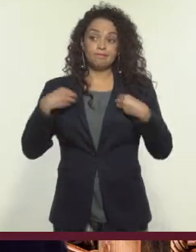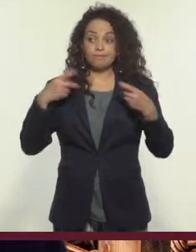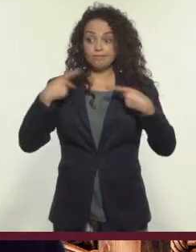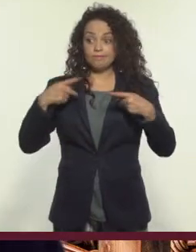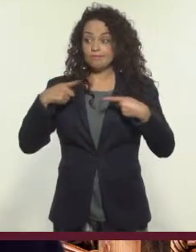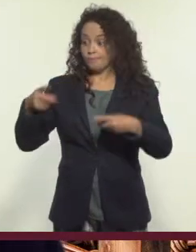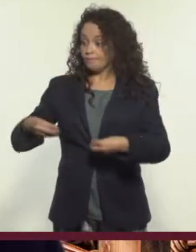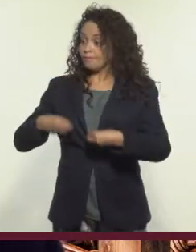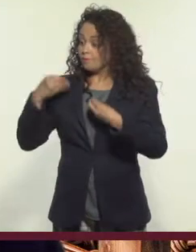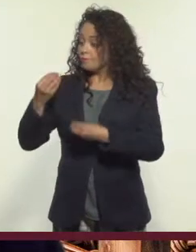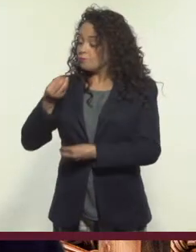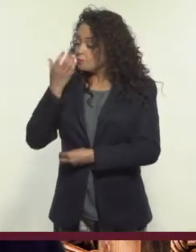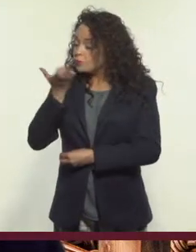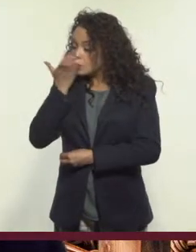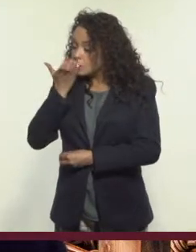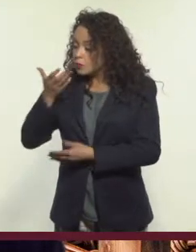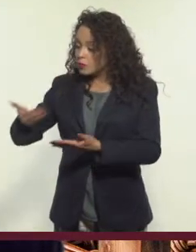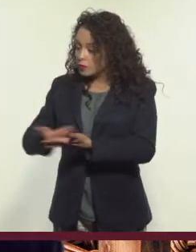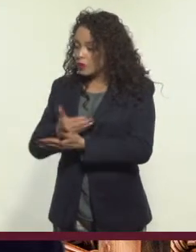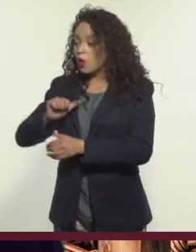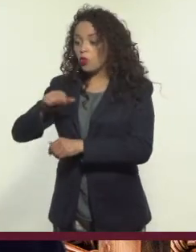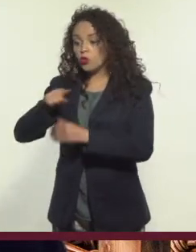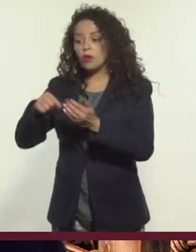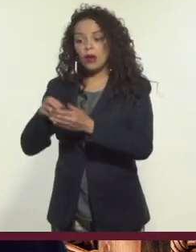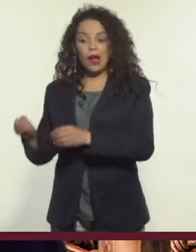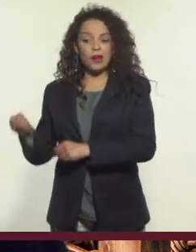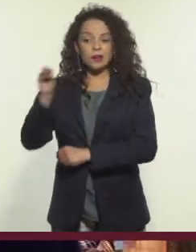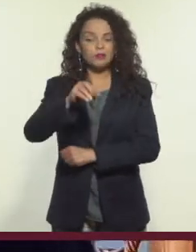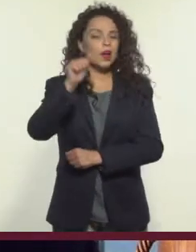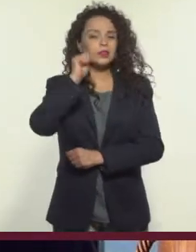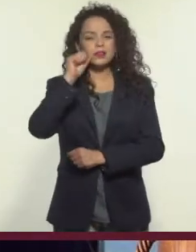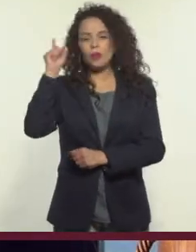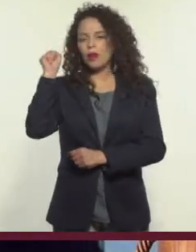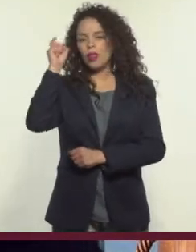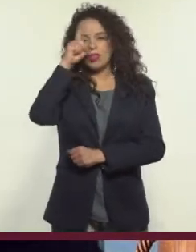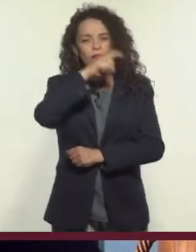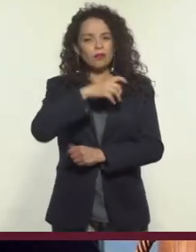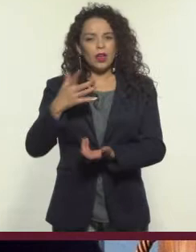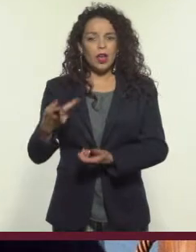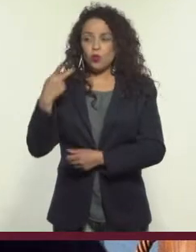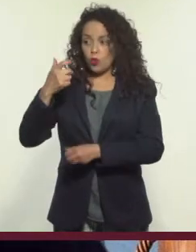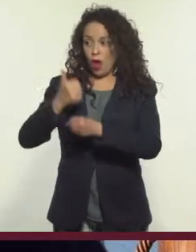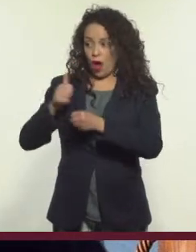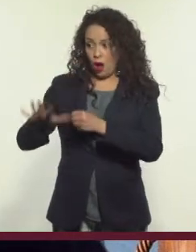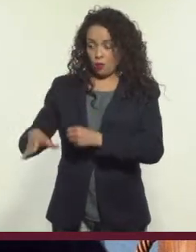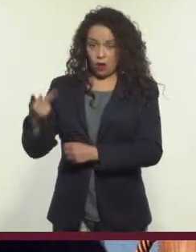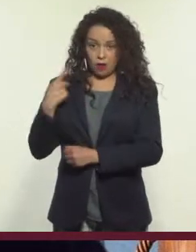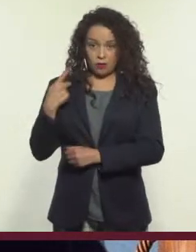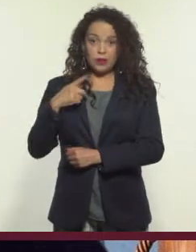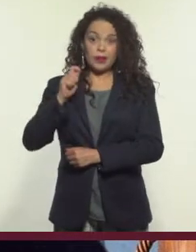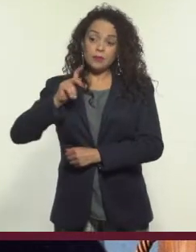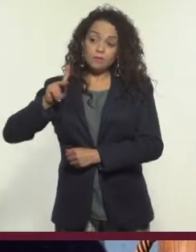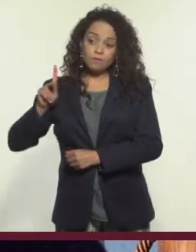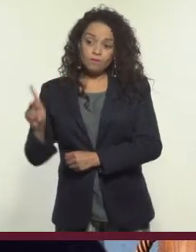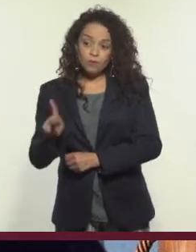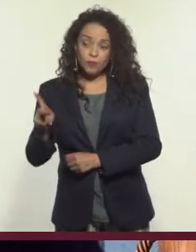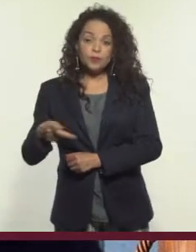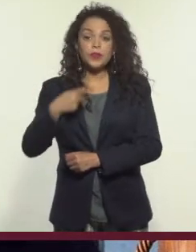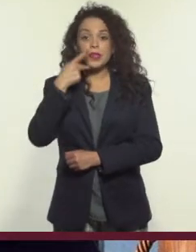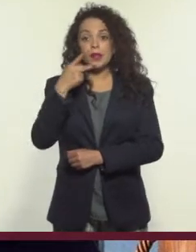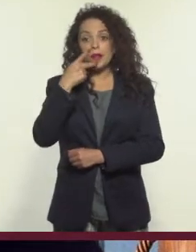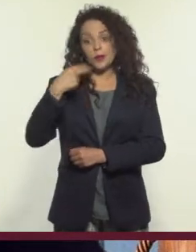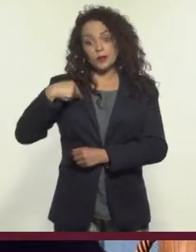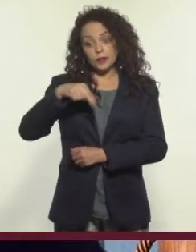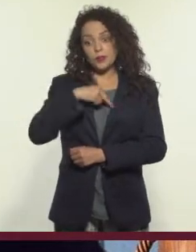origen y se buscan una mejor vida siempre es difícil. En ese entonces, tu abuela y yo tuvimos el problema de que por ser de pueblito